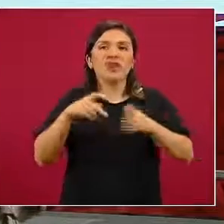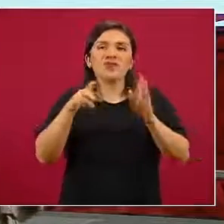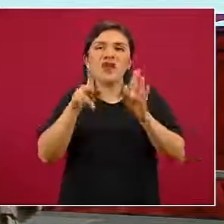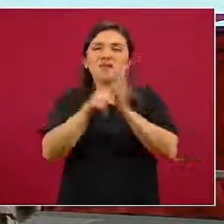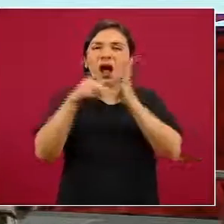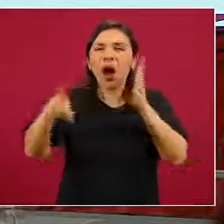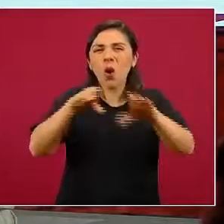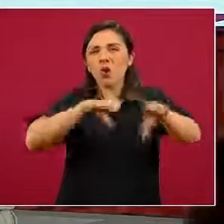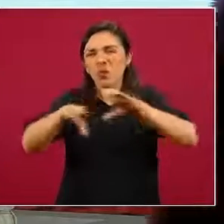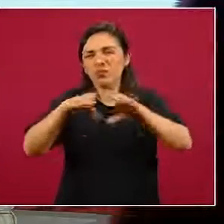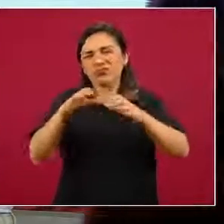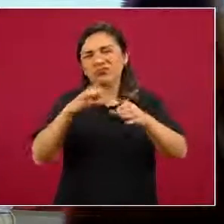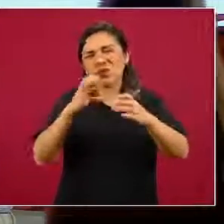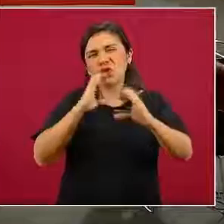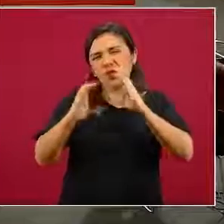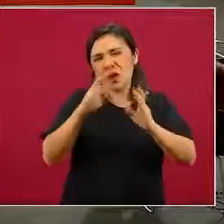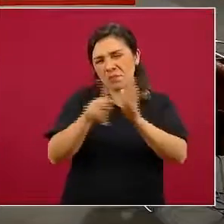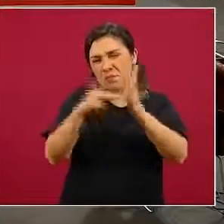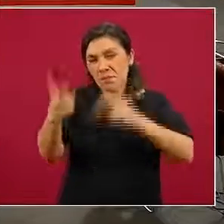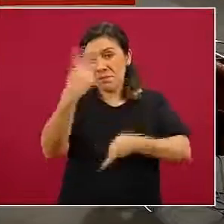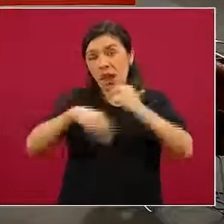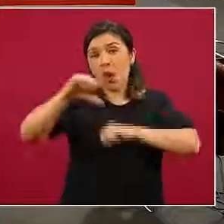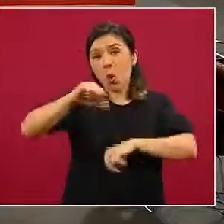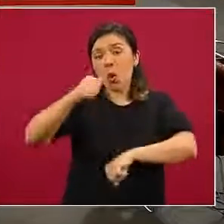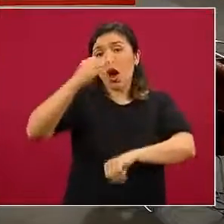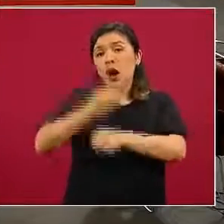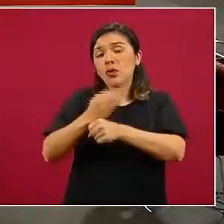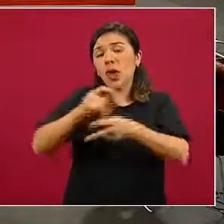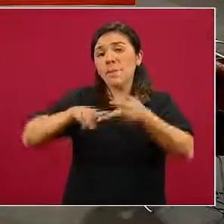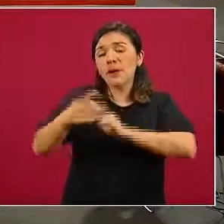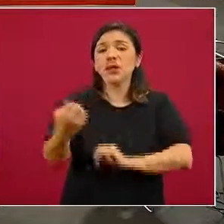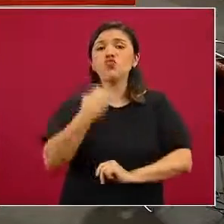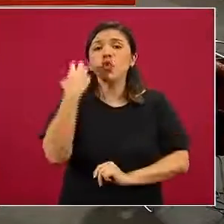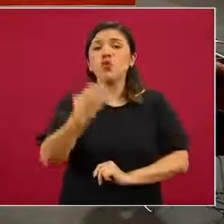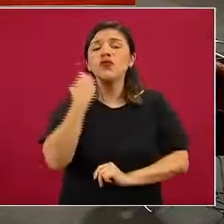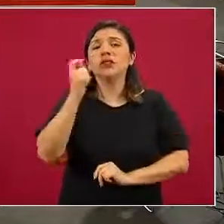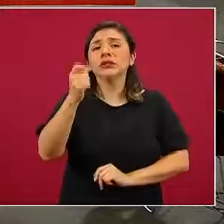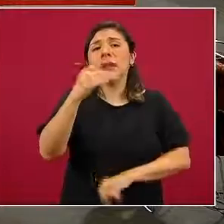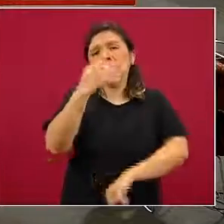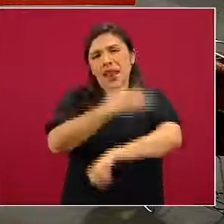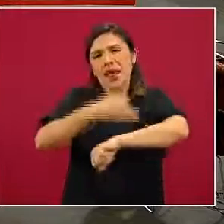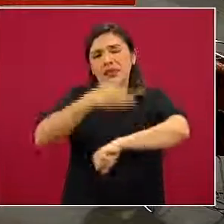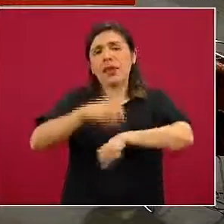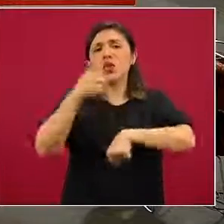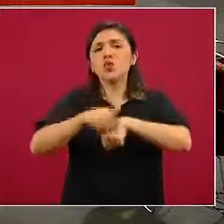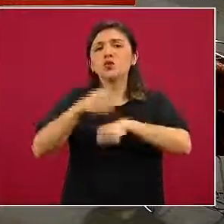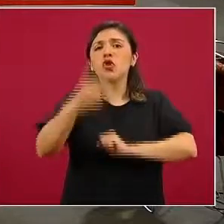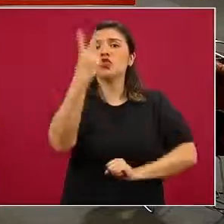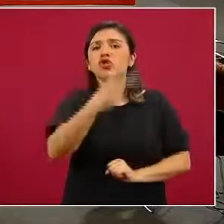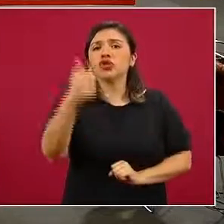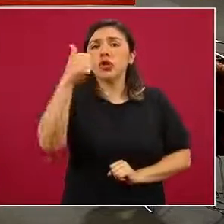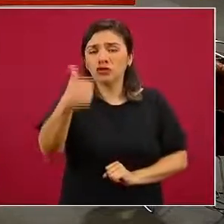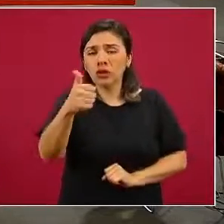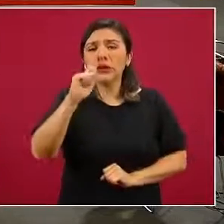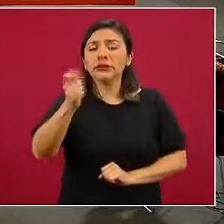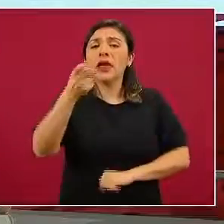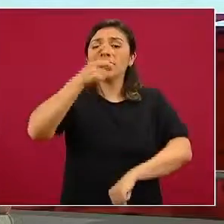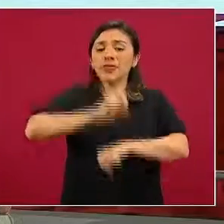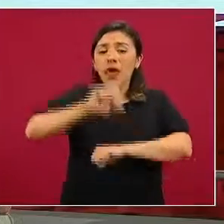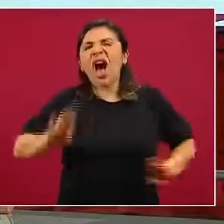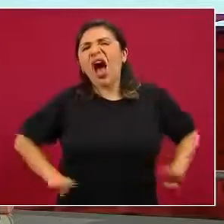de comunicación aquí presentes. Estamos iniciando la conferencia vespertina, ya número 206, también en el día